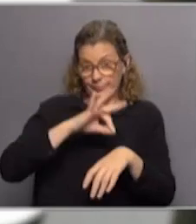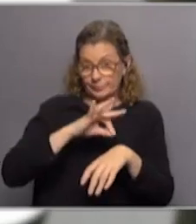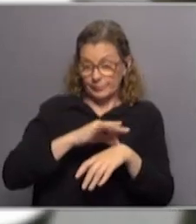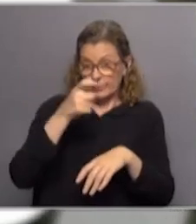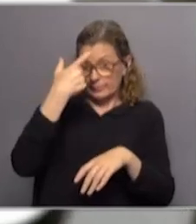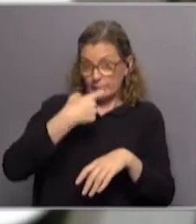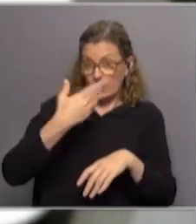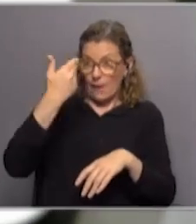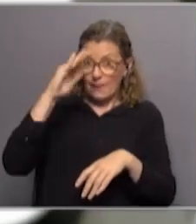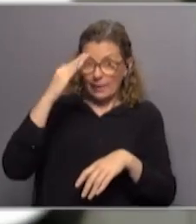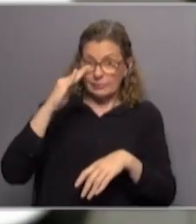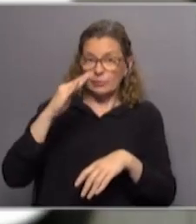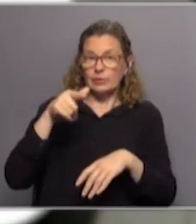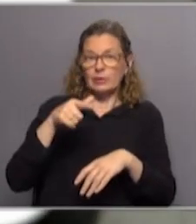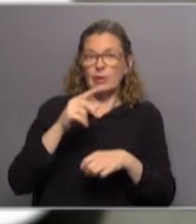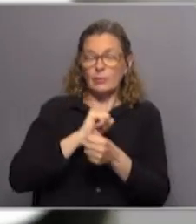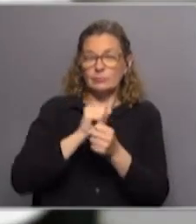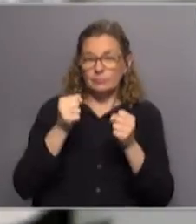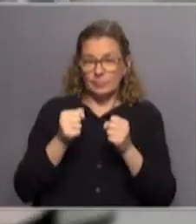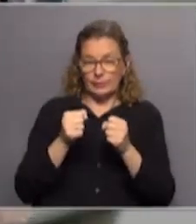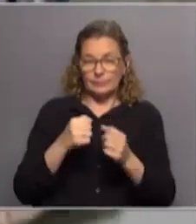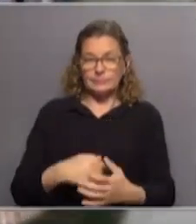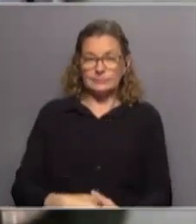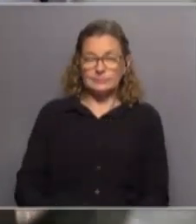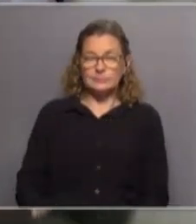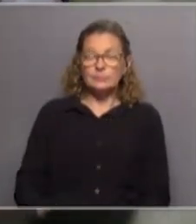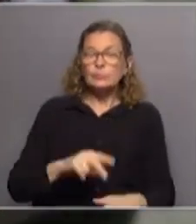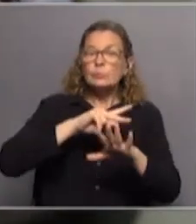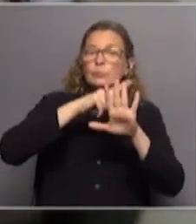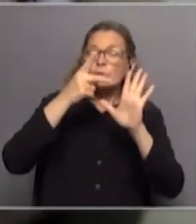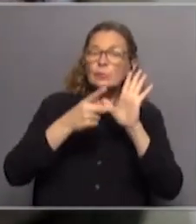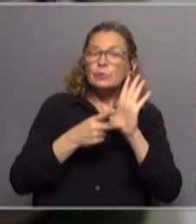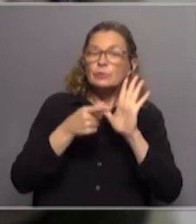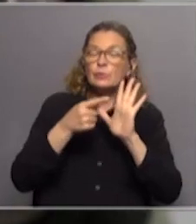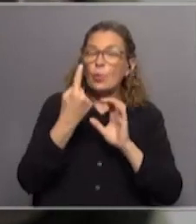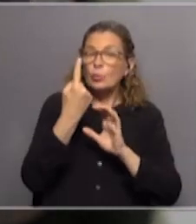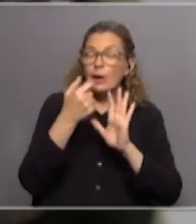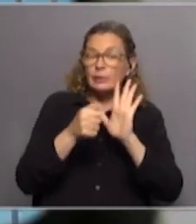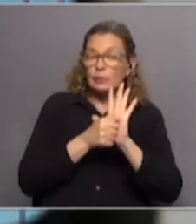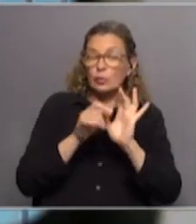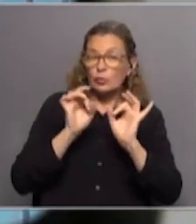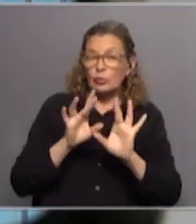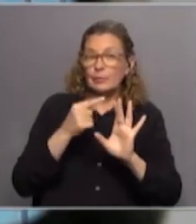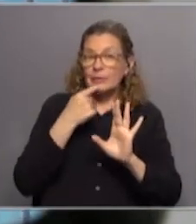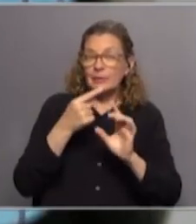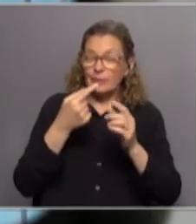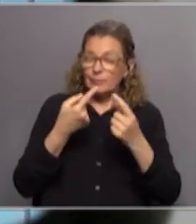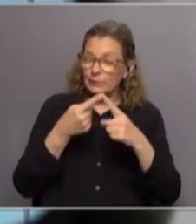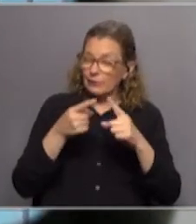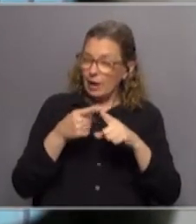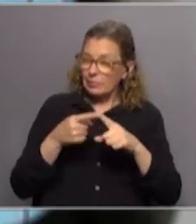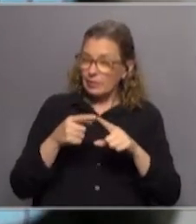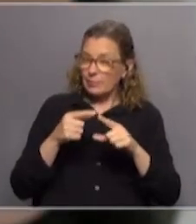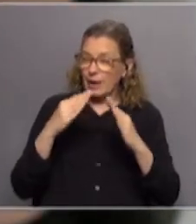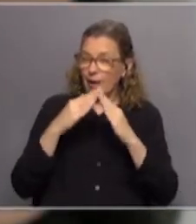de personas de edad avanzada que se encuentran en prisión. El proyecto, que consta de un solo artículo, dispone de varias excepciones para la